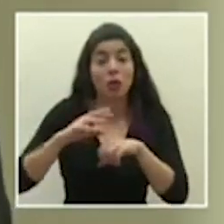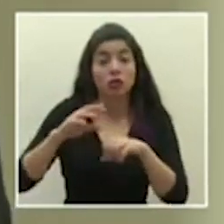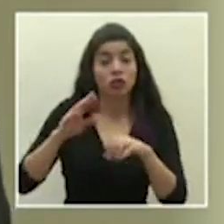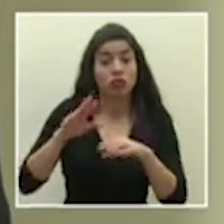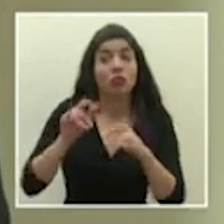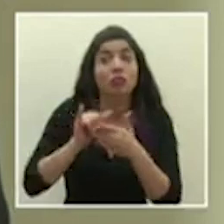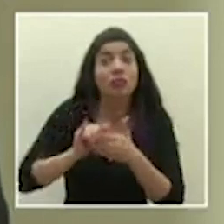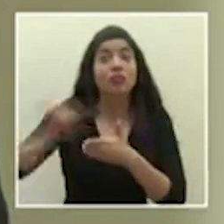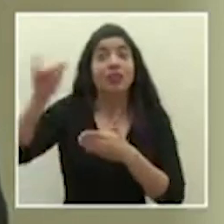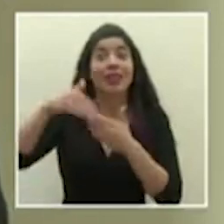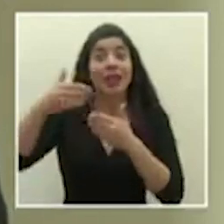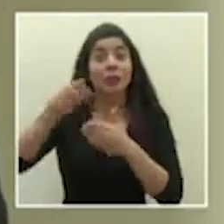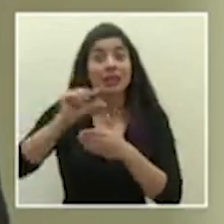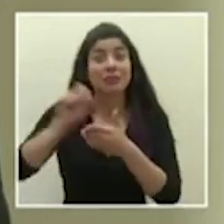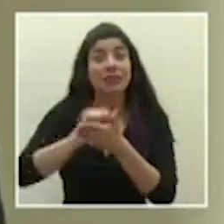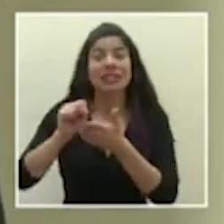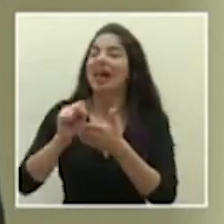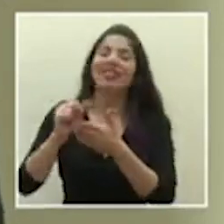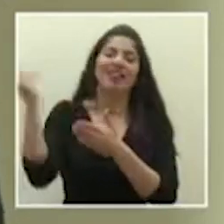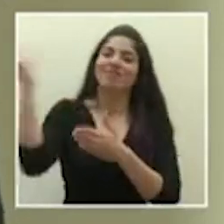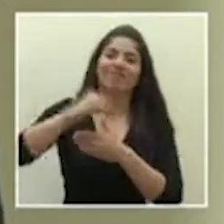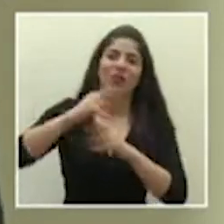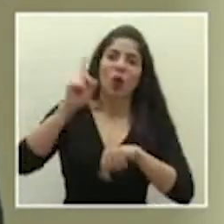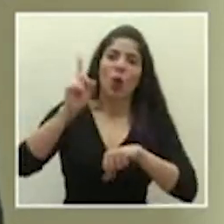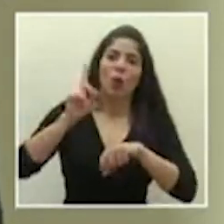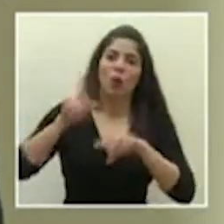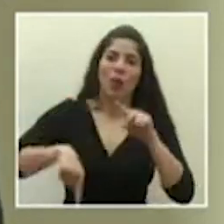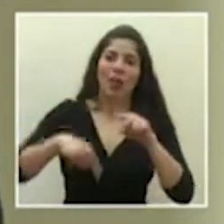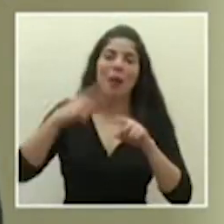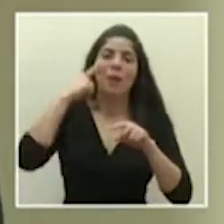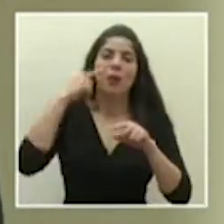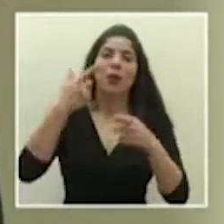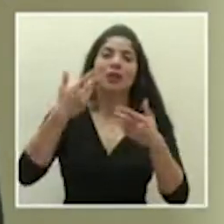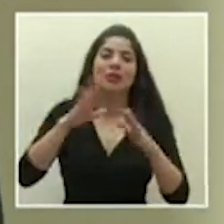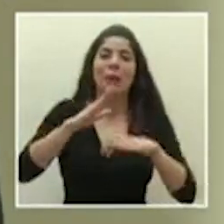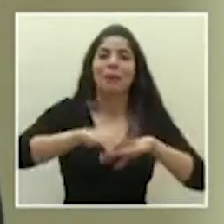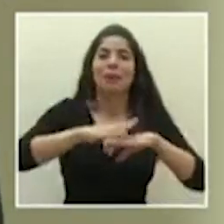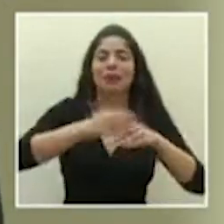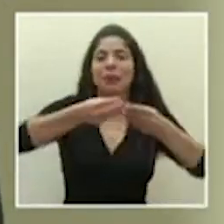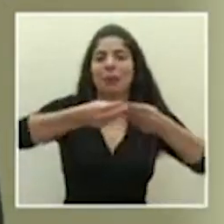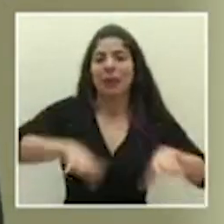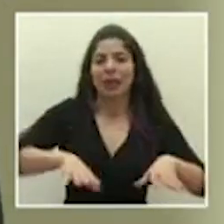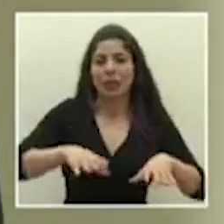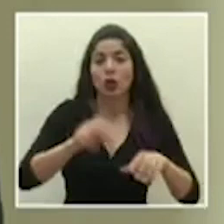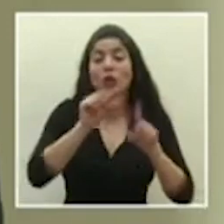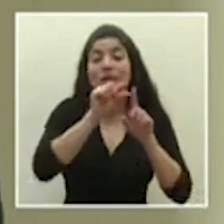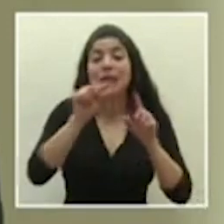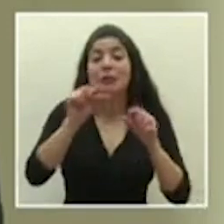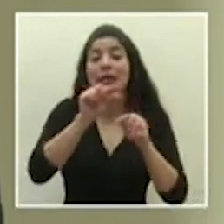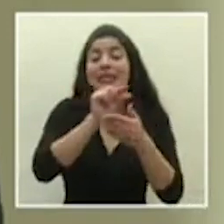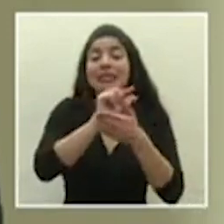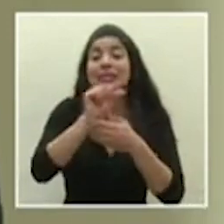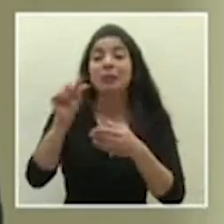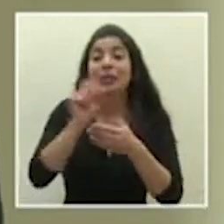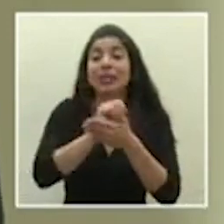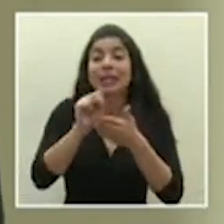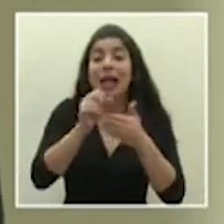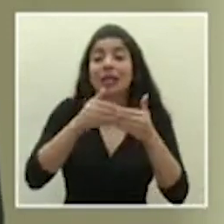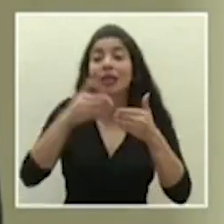no podrá hacerlo porque perdió ese estatus si salió en Semana Santa o después.